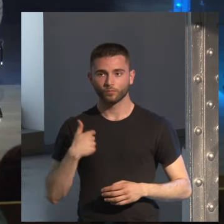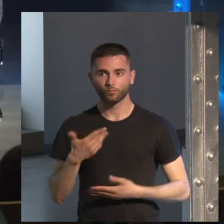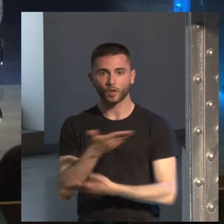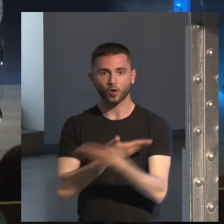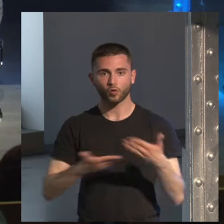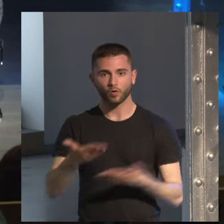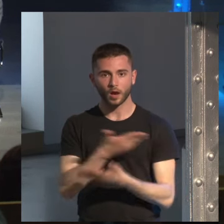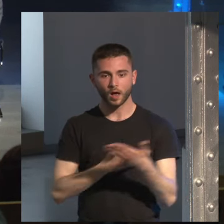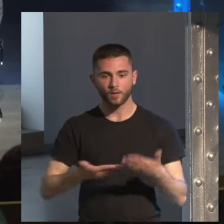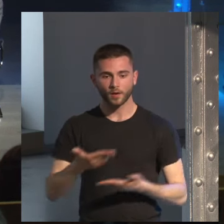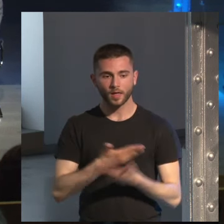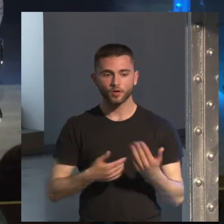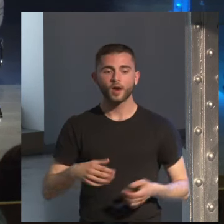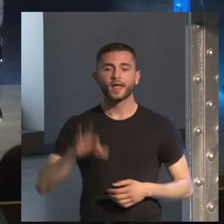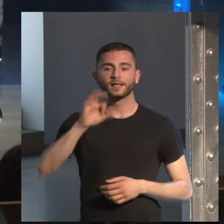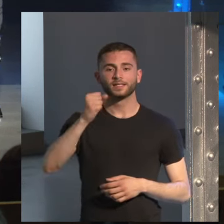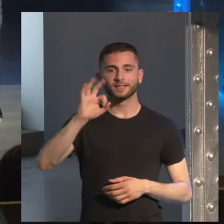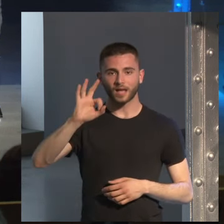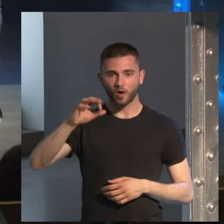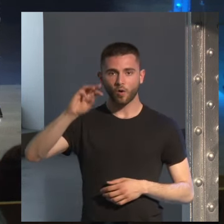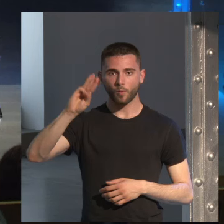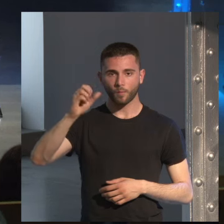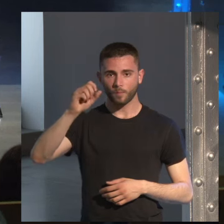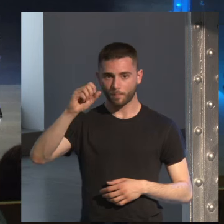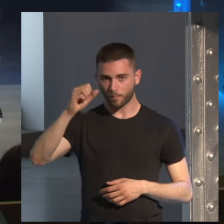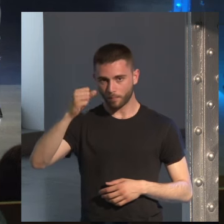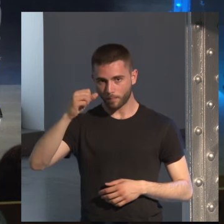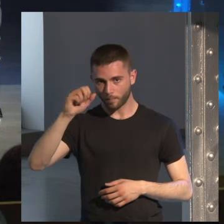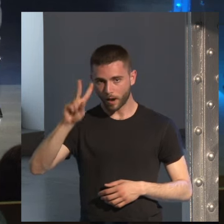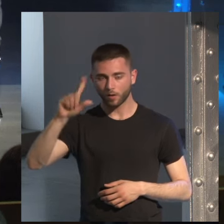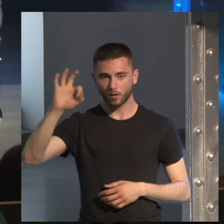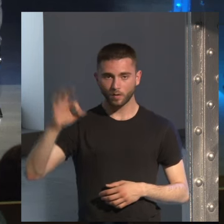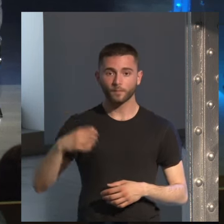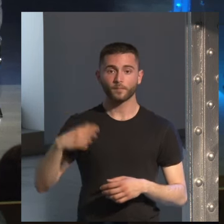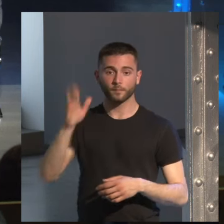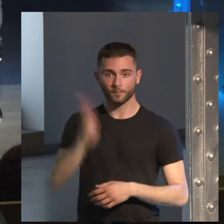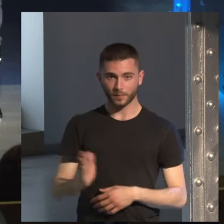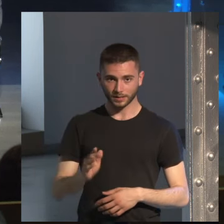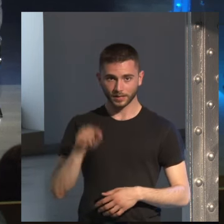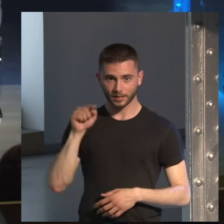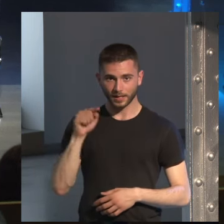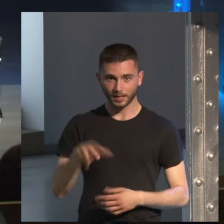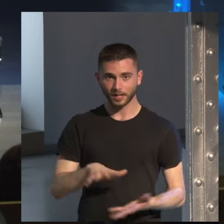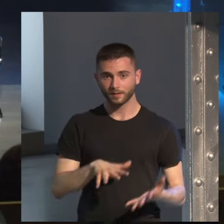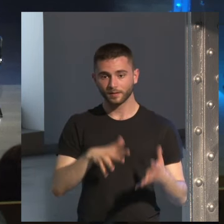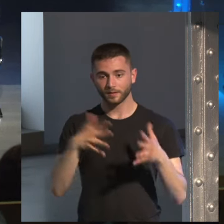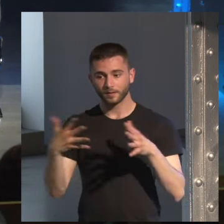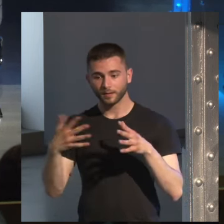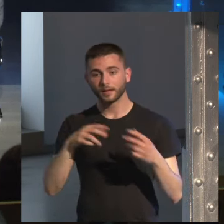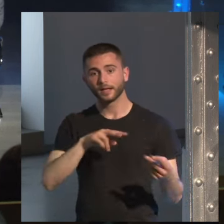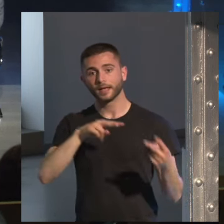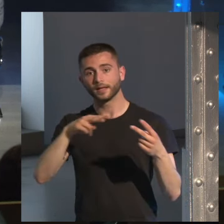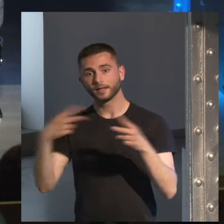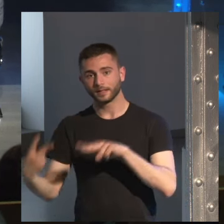que hago con la folia de Sao Pablo el periódico brasileño que después esta se reproduce en en castellano yo la publica